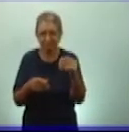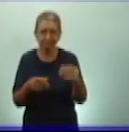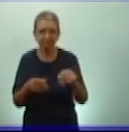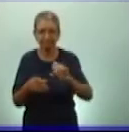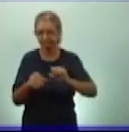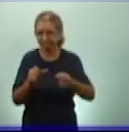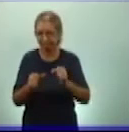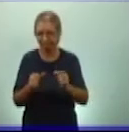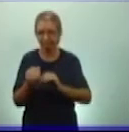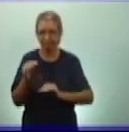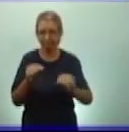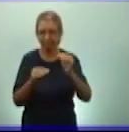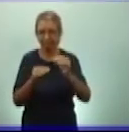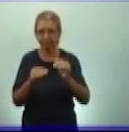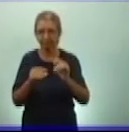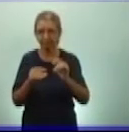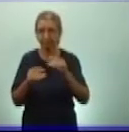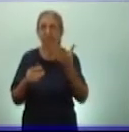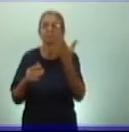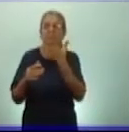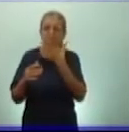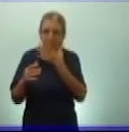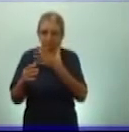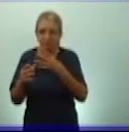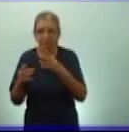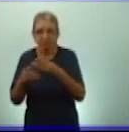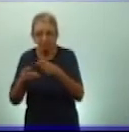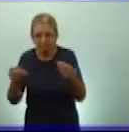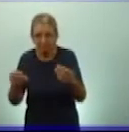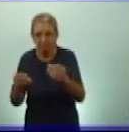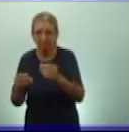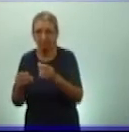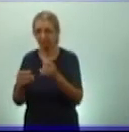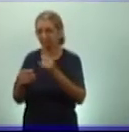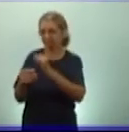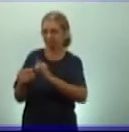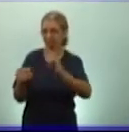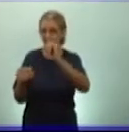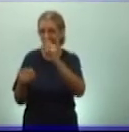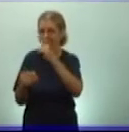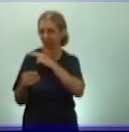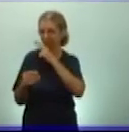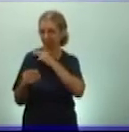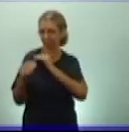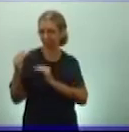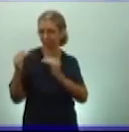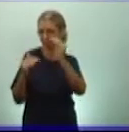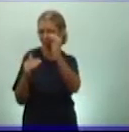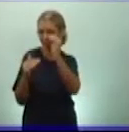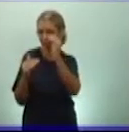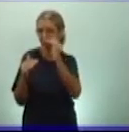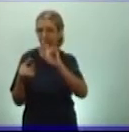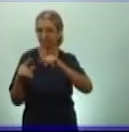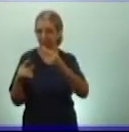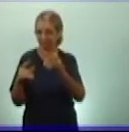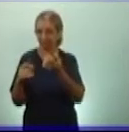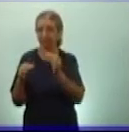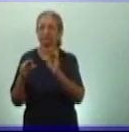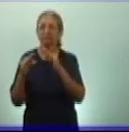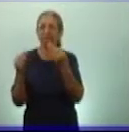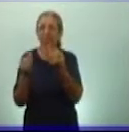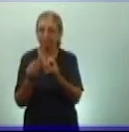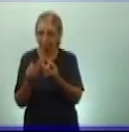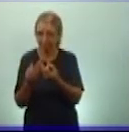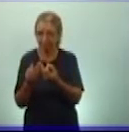dominante. Y las tierras del Inca, bueno, primero para el Inca y su nobleza. Y luego, también, para los funcionarios del Estado